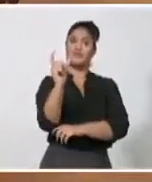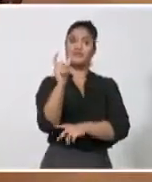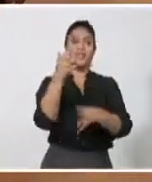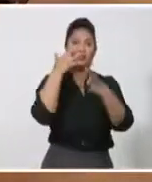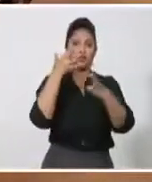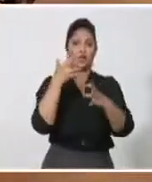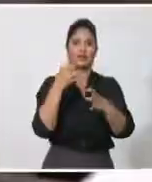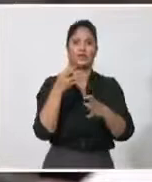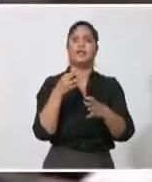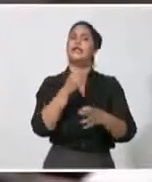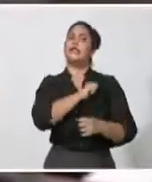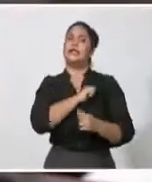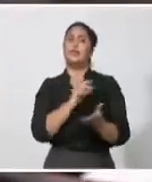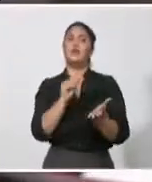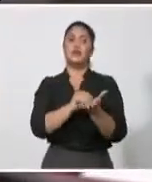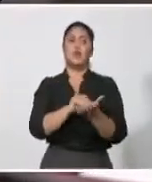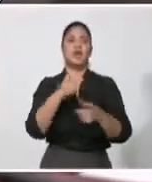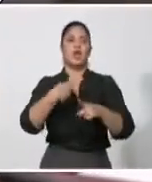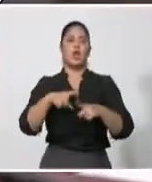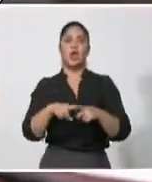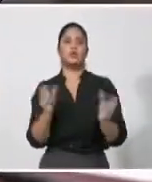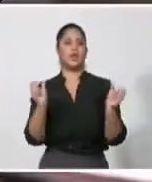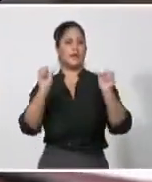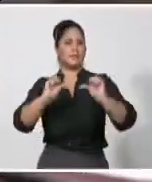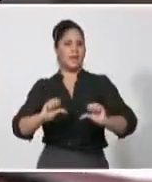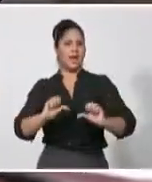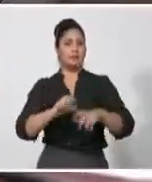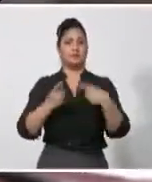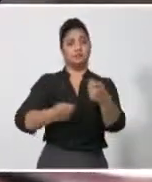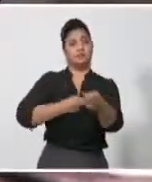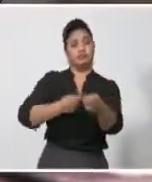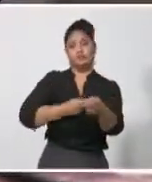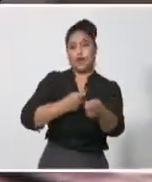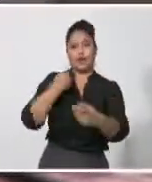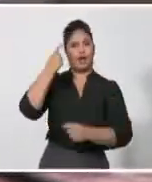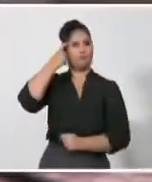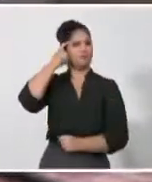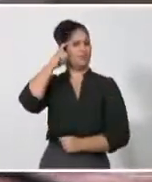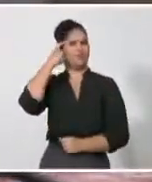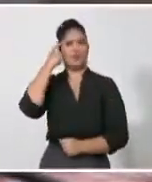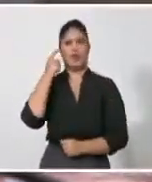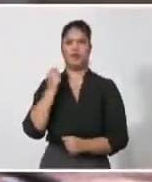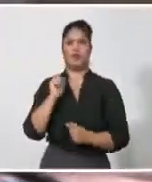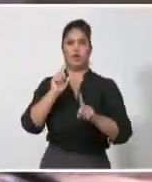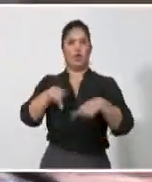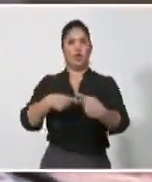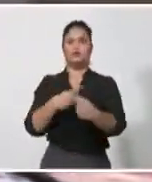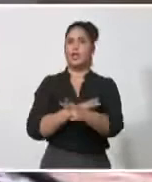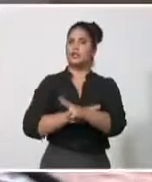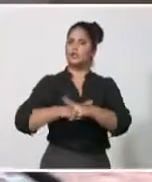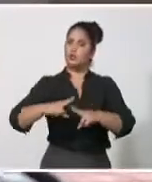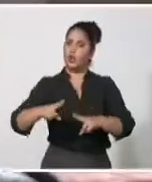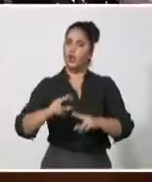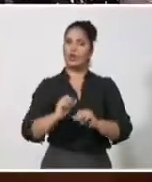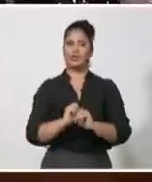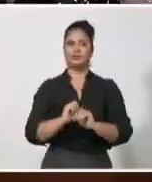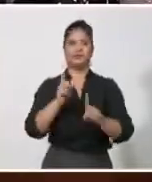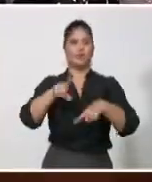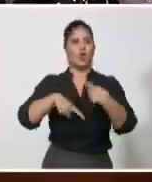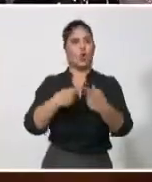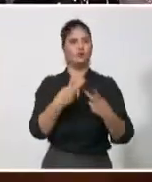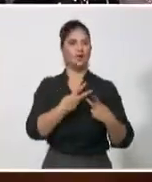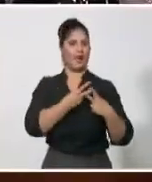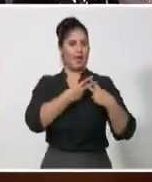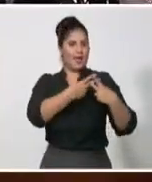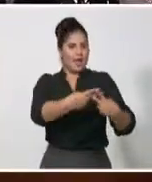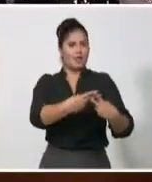no es solo contra nuestro presente. Es una guerra cultural muy fuerte también contra nuestro pasado. ¿Por qué? Porque saben que ahí está la gran fortaleza